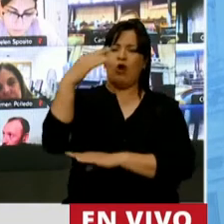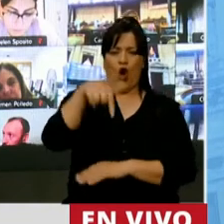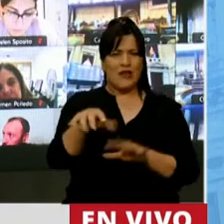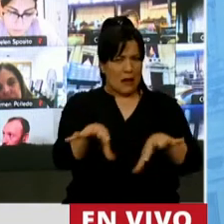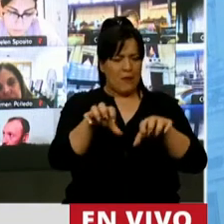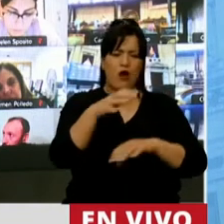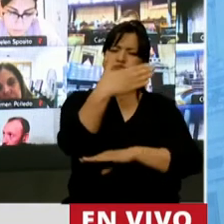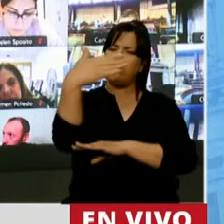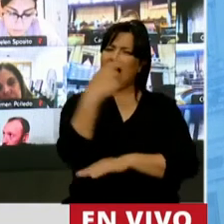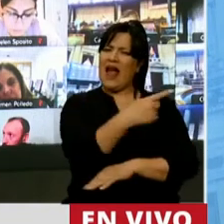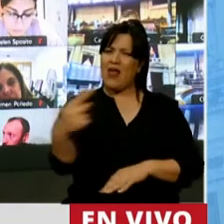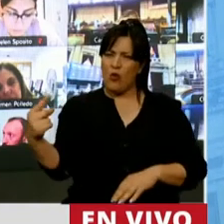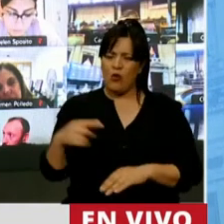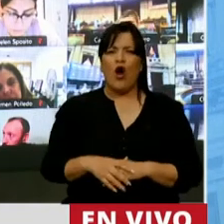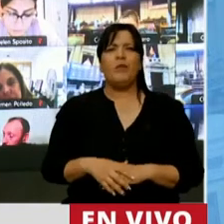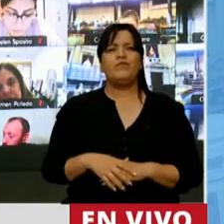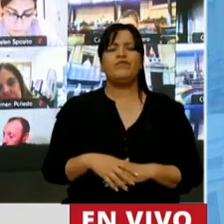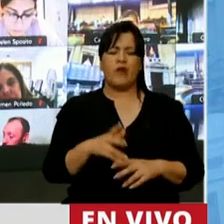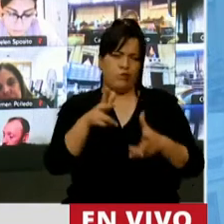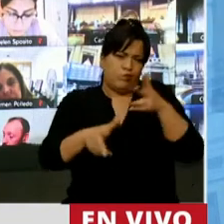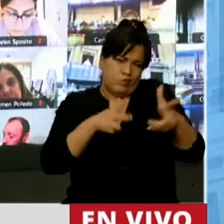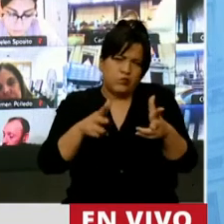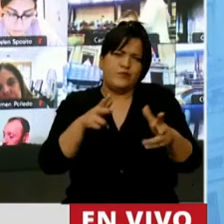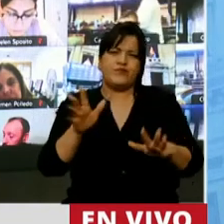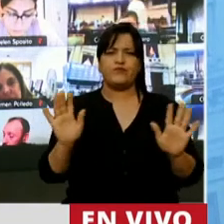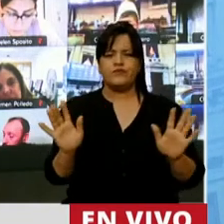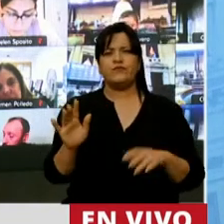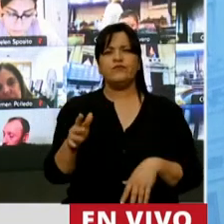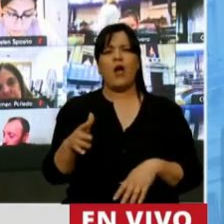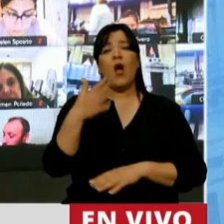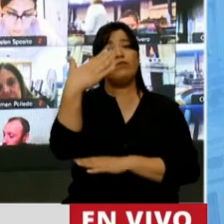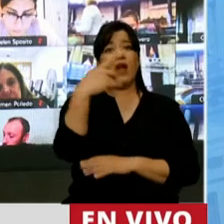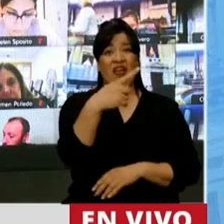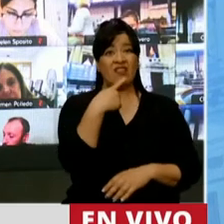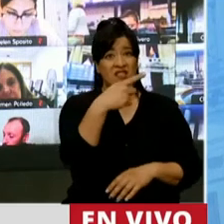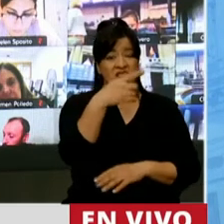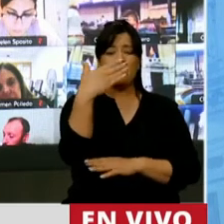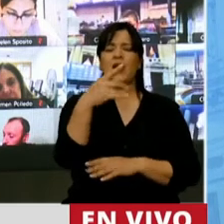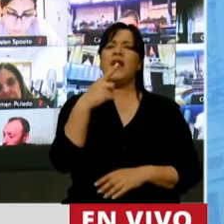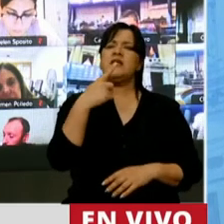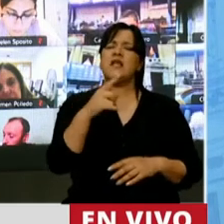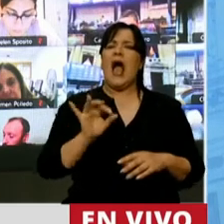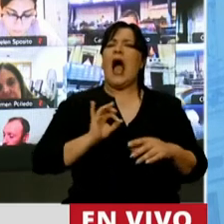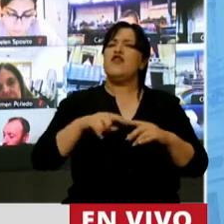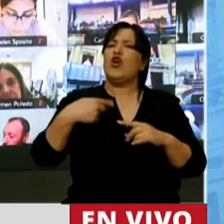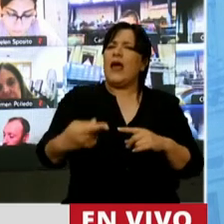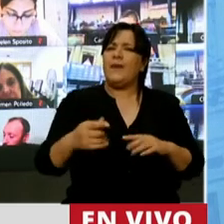tempranito, se dijo ya desde un discurso que nosotros el año que viene